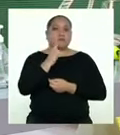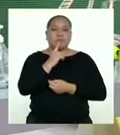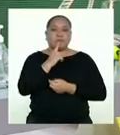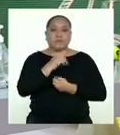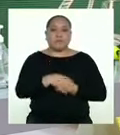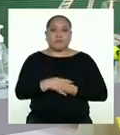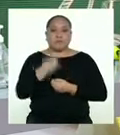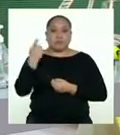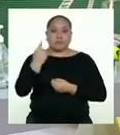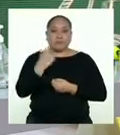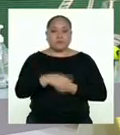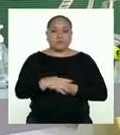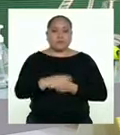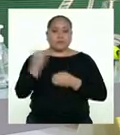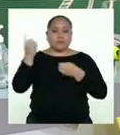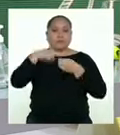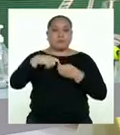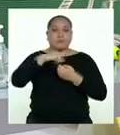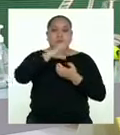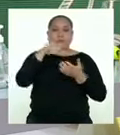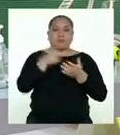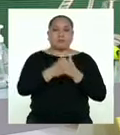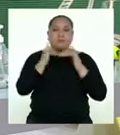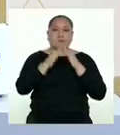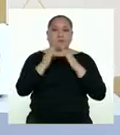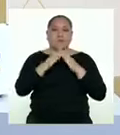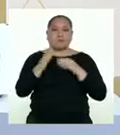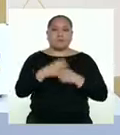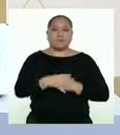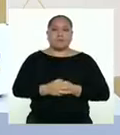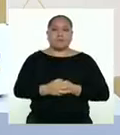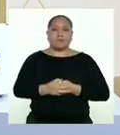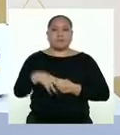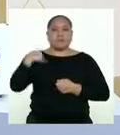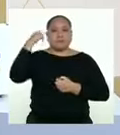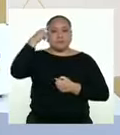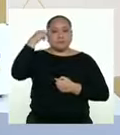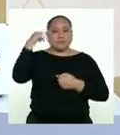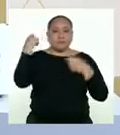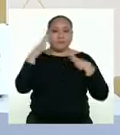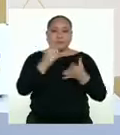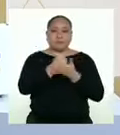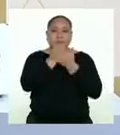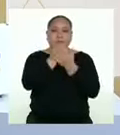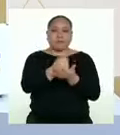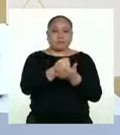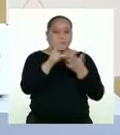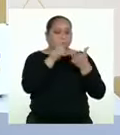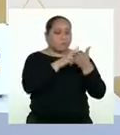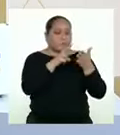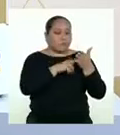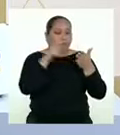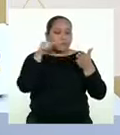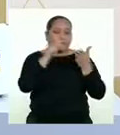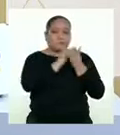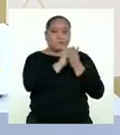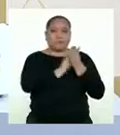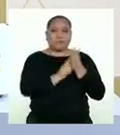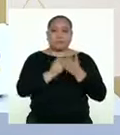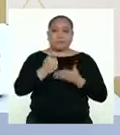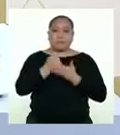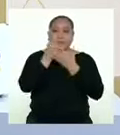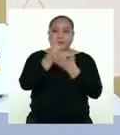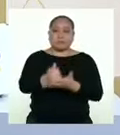involucramiento y apoyo de todas y todos en casa. Creo que nos va a servir mucho haber leído este texto, pues nos da